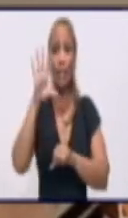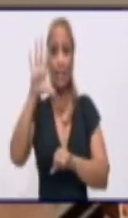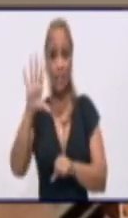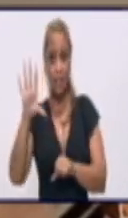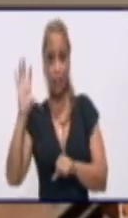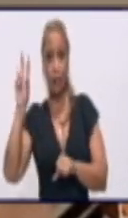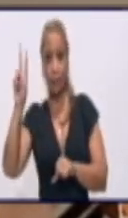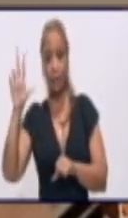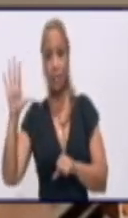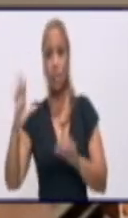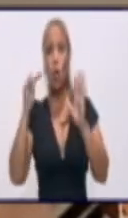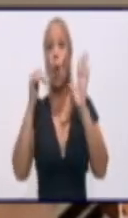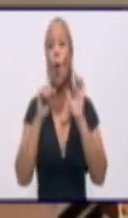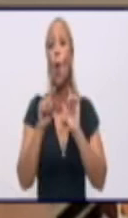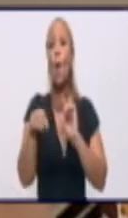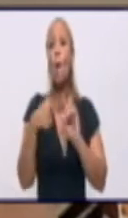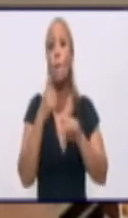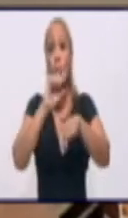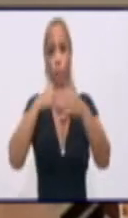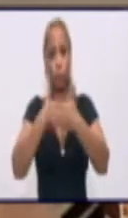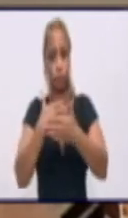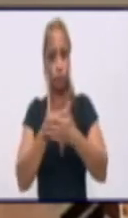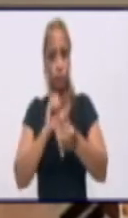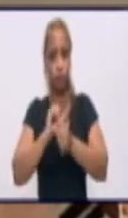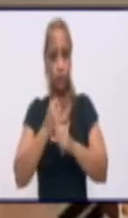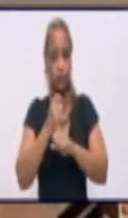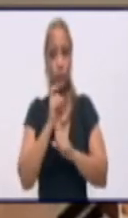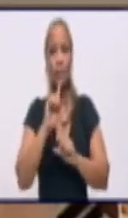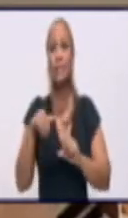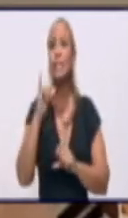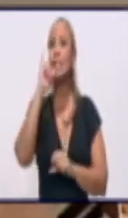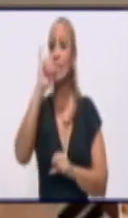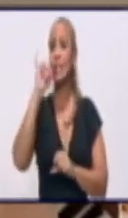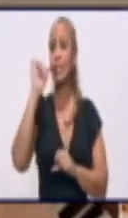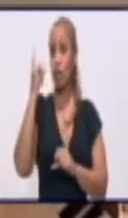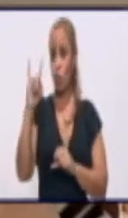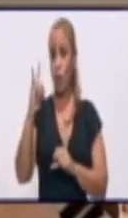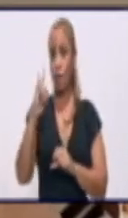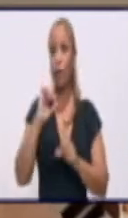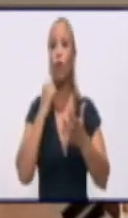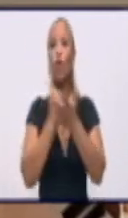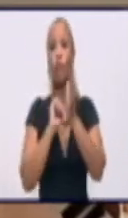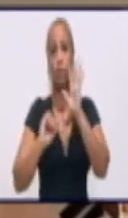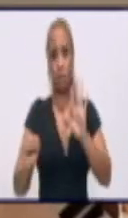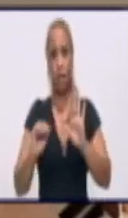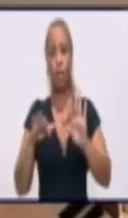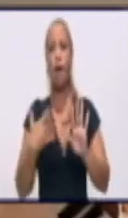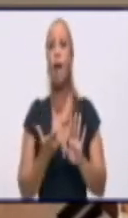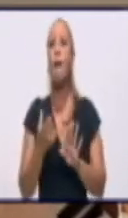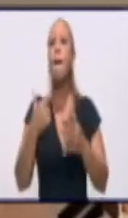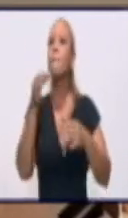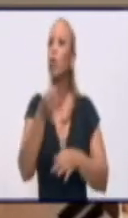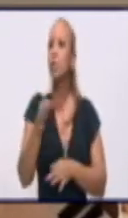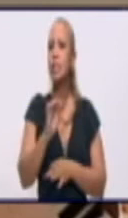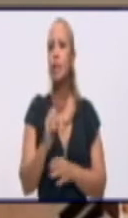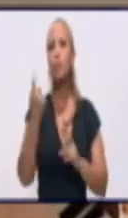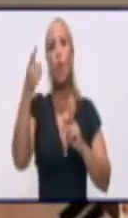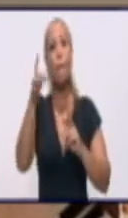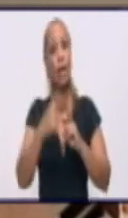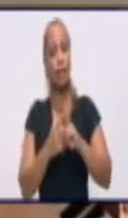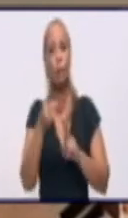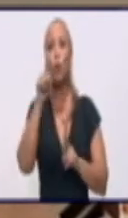muestras procesadas acá, 69 de ellas fueron confirmadas. Perteneciente a los municipios Bayamo 19,